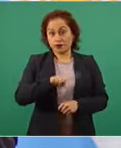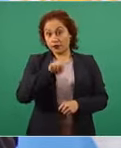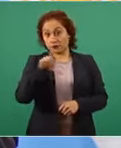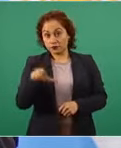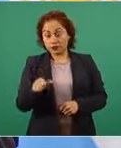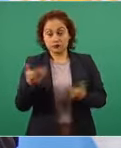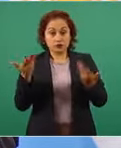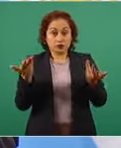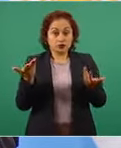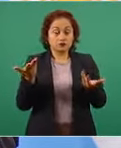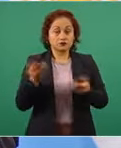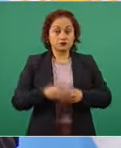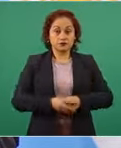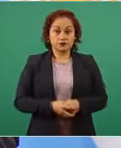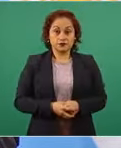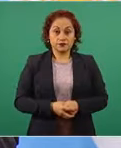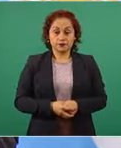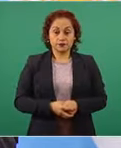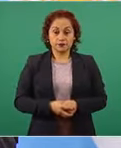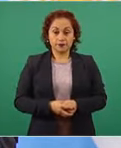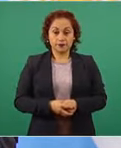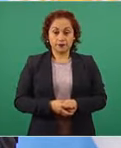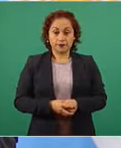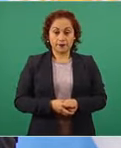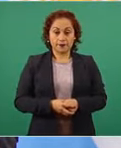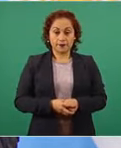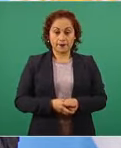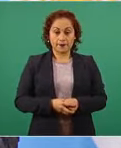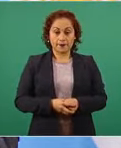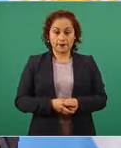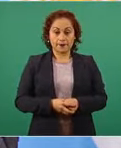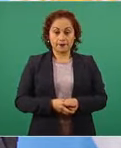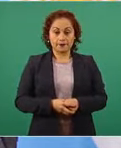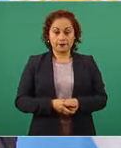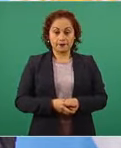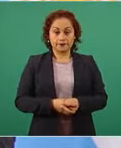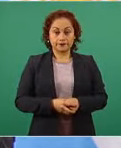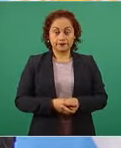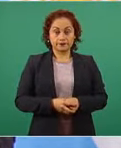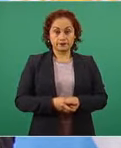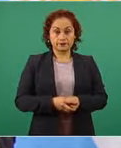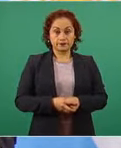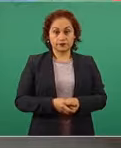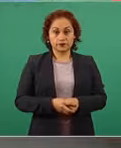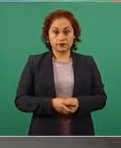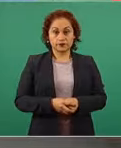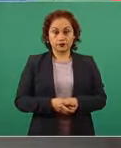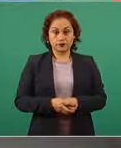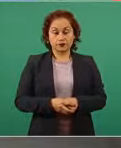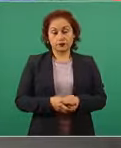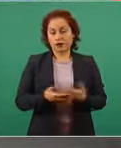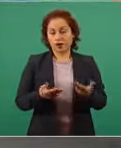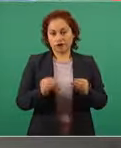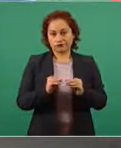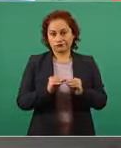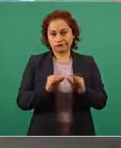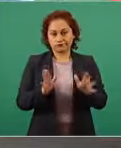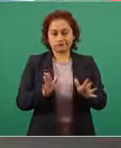vamos a escuchar. Con mucho gusto, con agrado